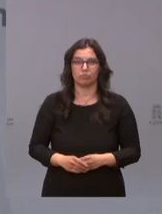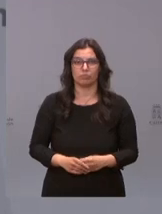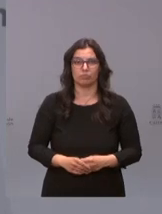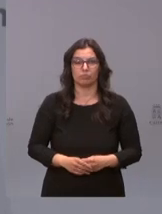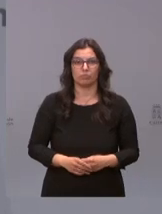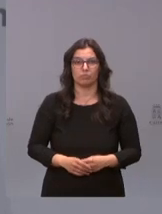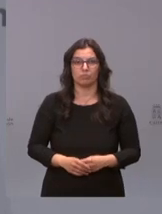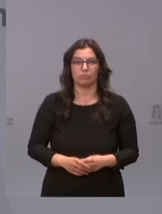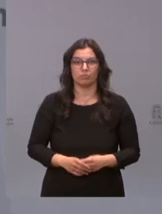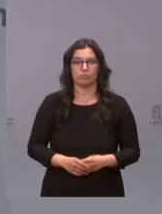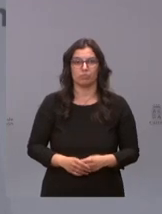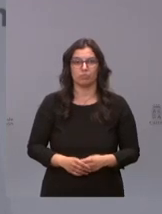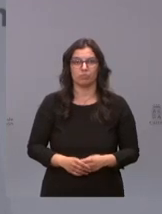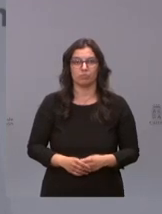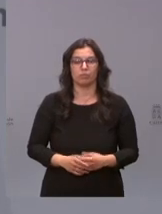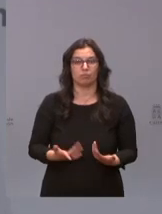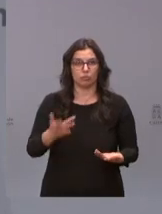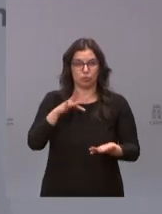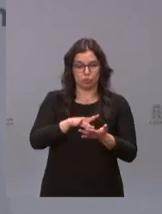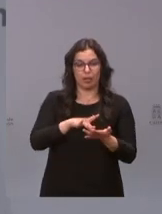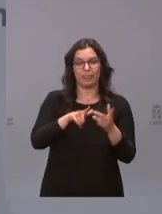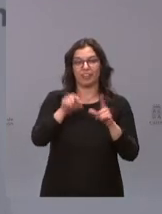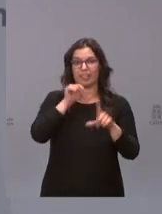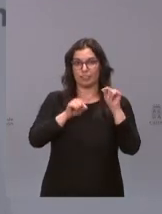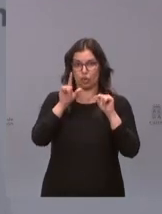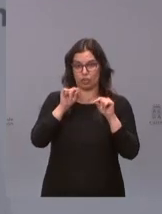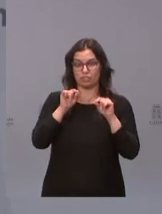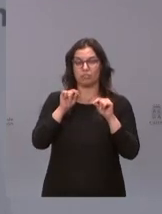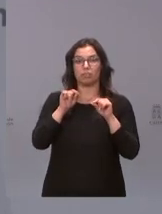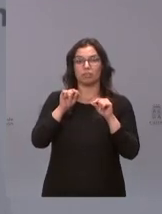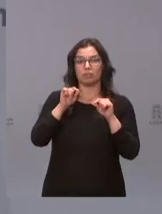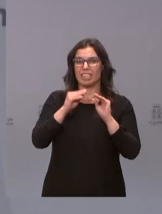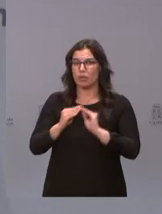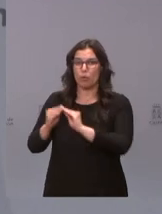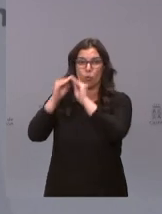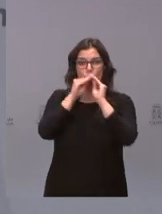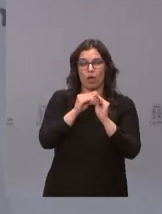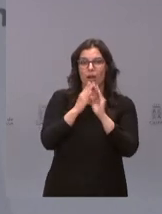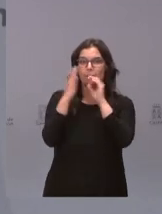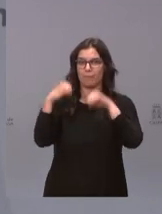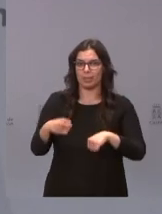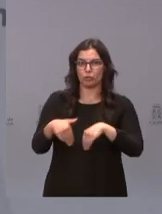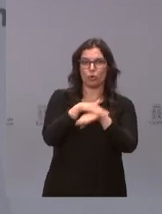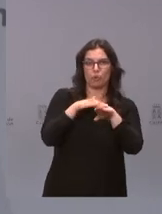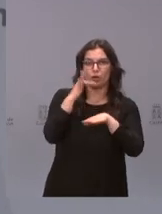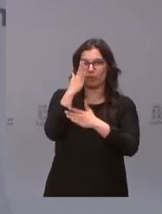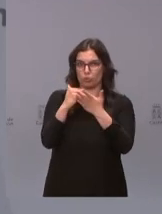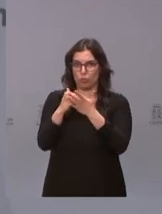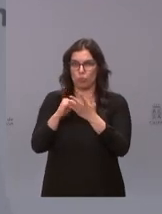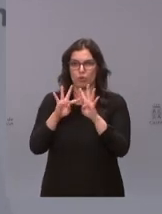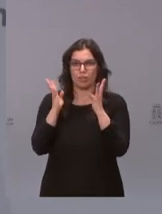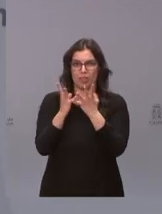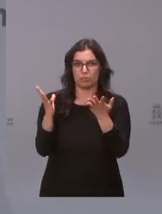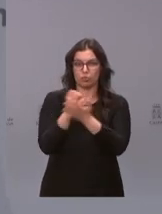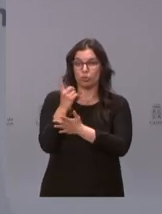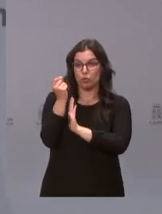habido por tanto decisiones únicas pactadas por el gobierno y las comunidades autónomas y esos criterios son